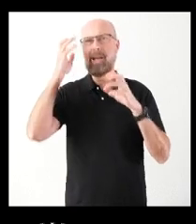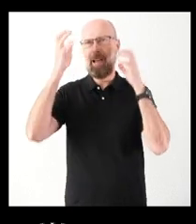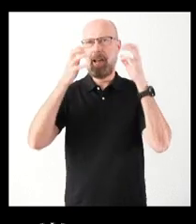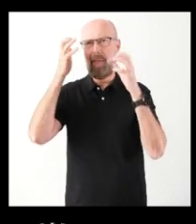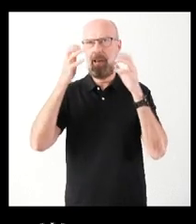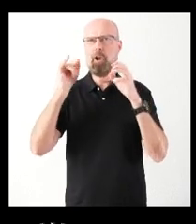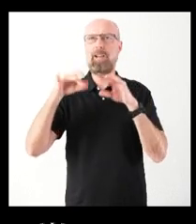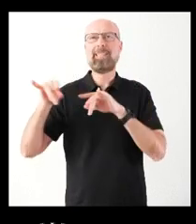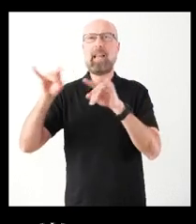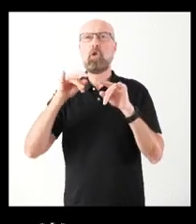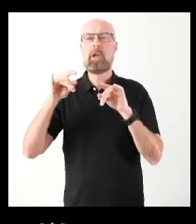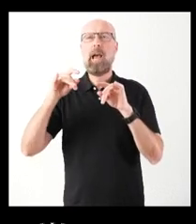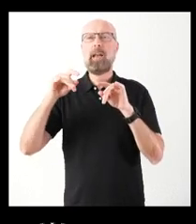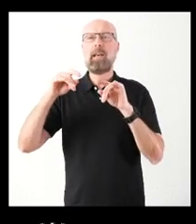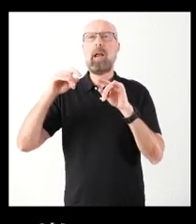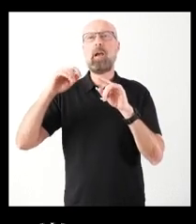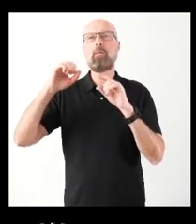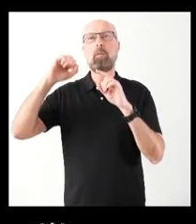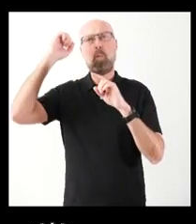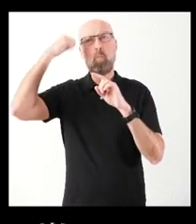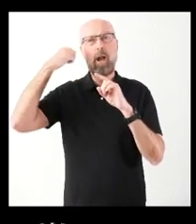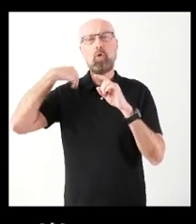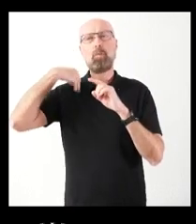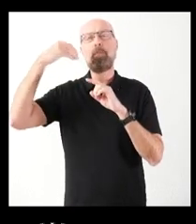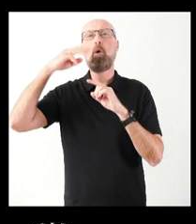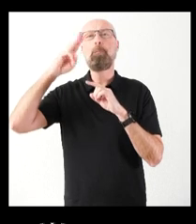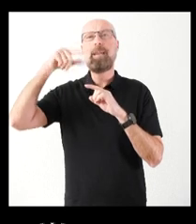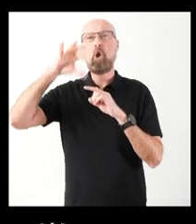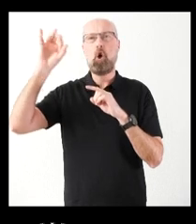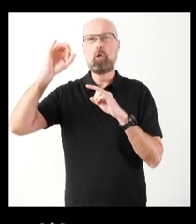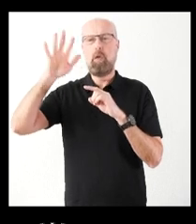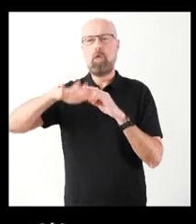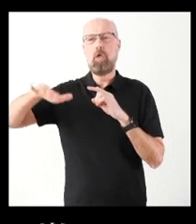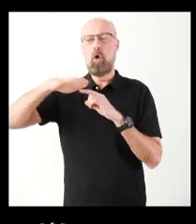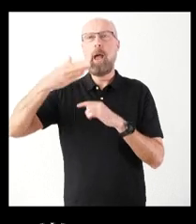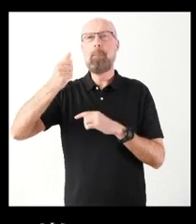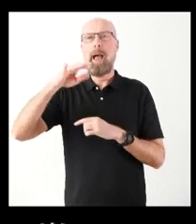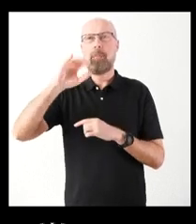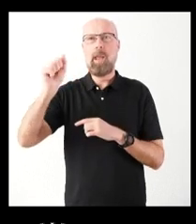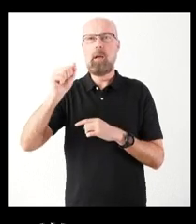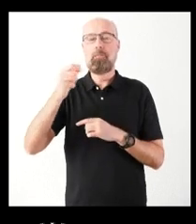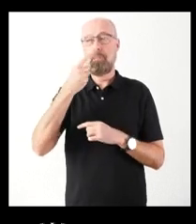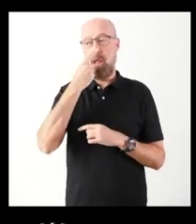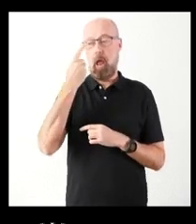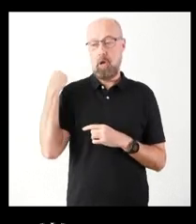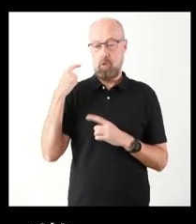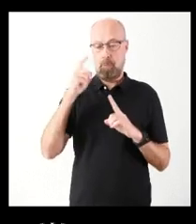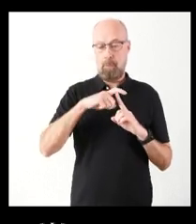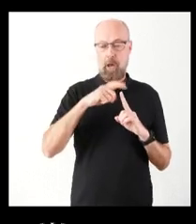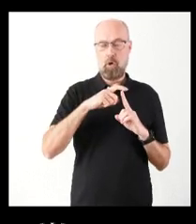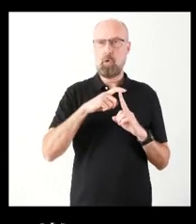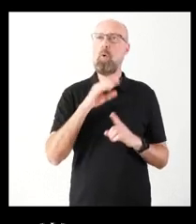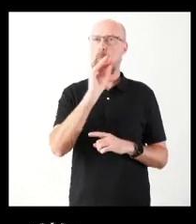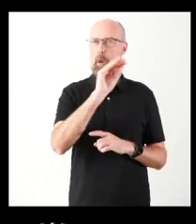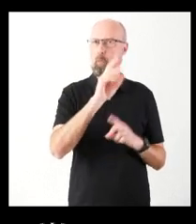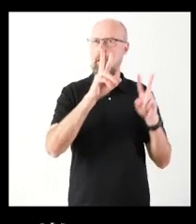puerto de Pinos, en la comarca de Bavia. Hace un año, en concreto, en mayo, tuve ocasión de preguntar sobre este asunto porque